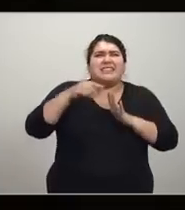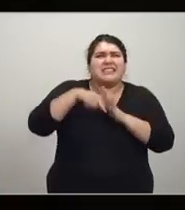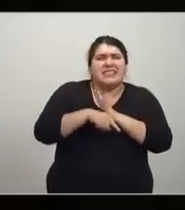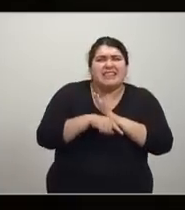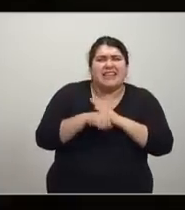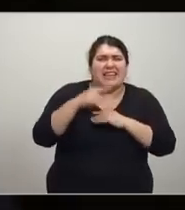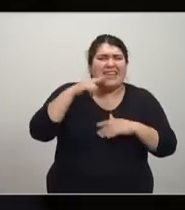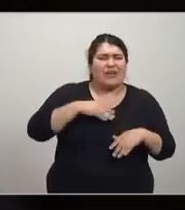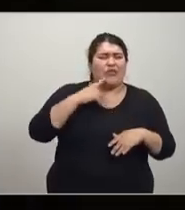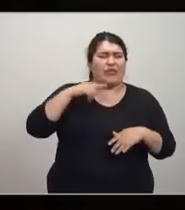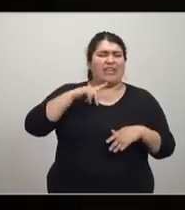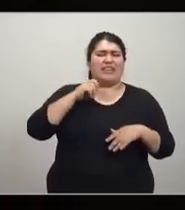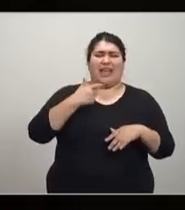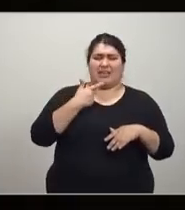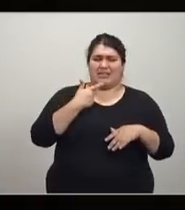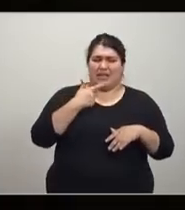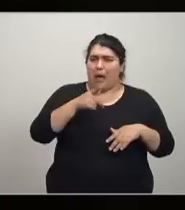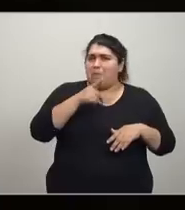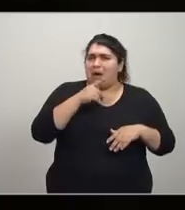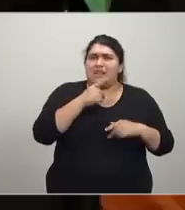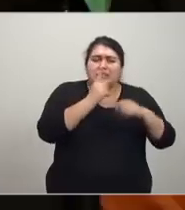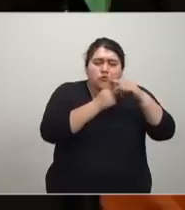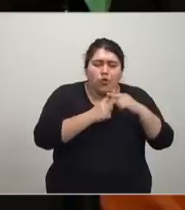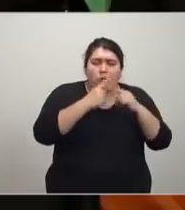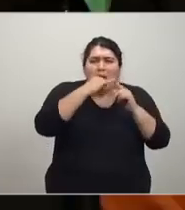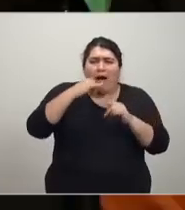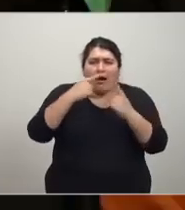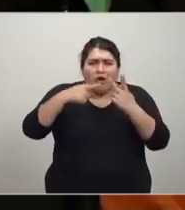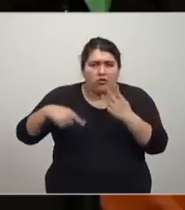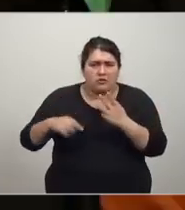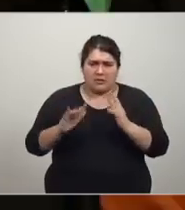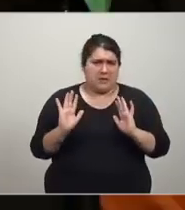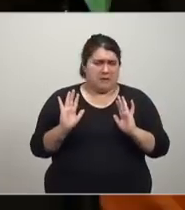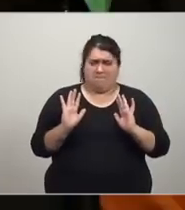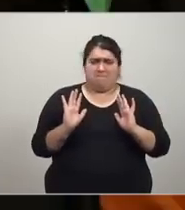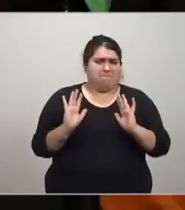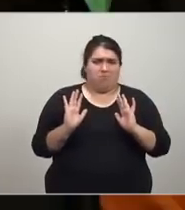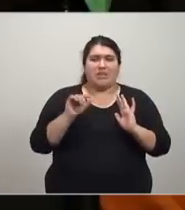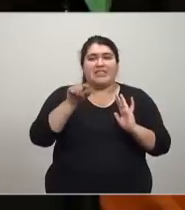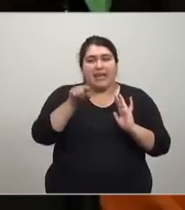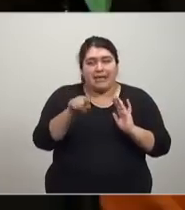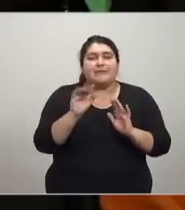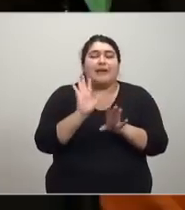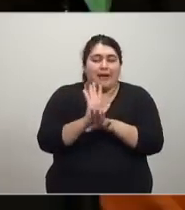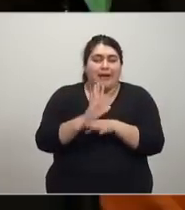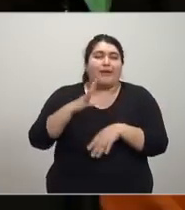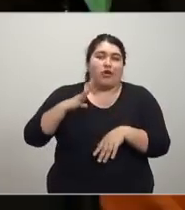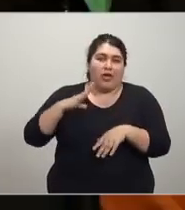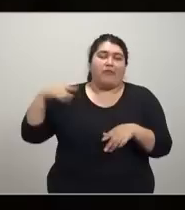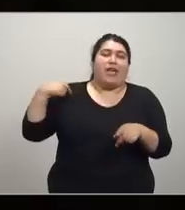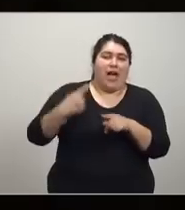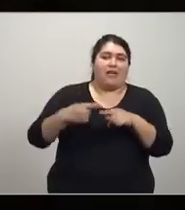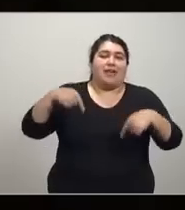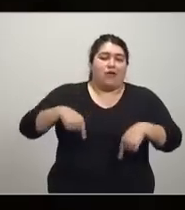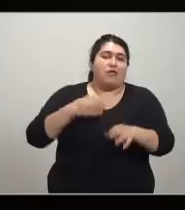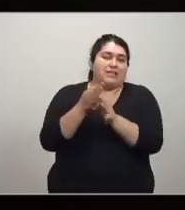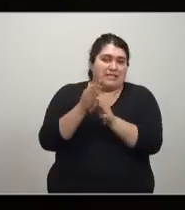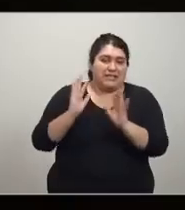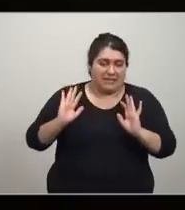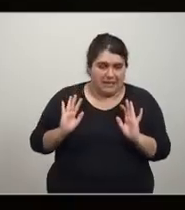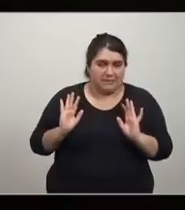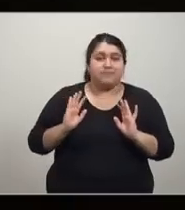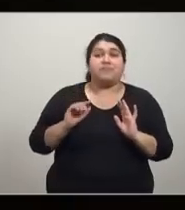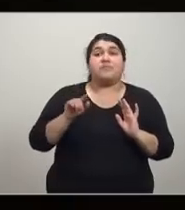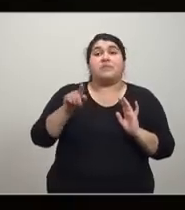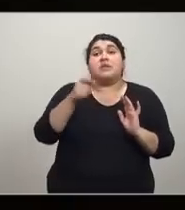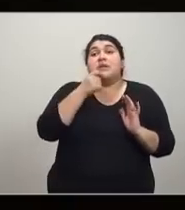Mujica no existe porque él nos dice que no necesita nada más para ser feliz pero esas tonterías todavía se enseñan en las aulas de clase y